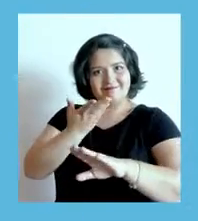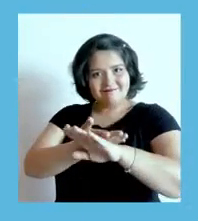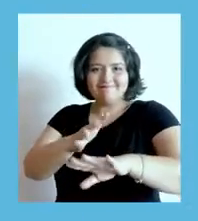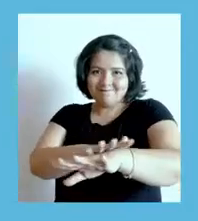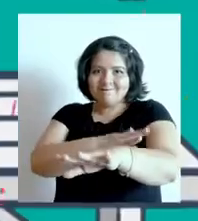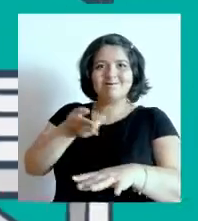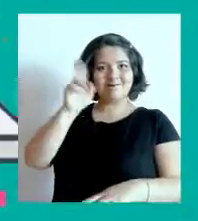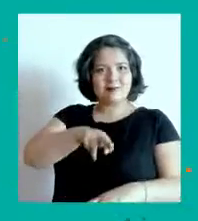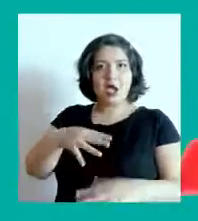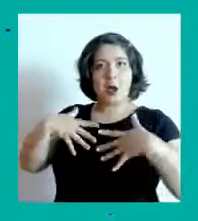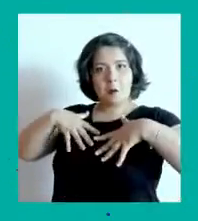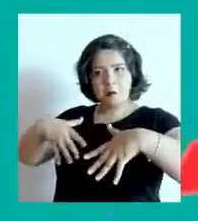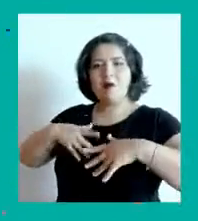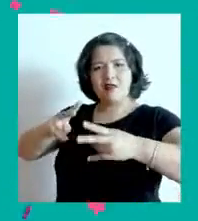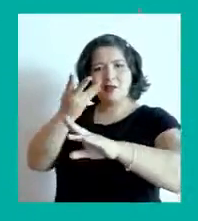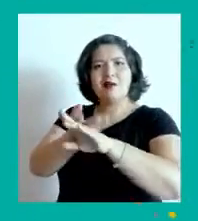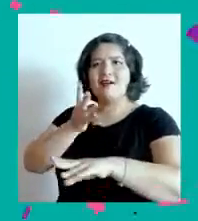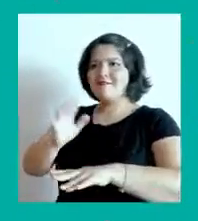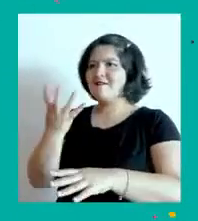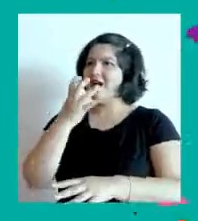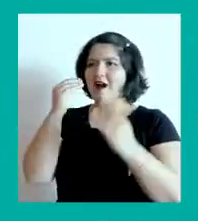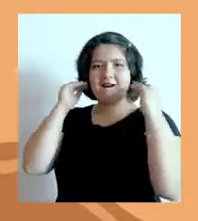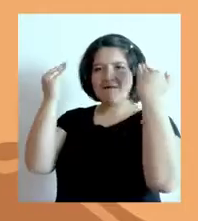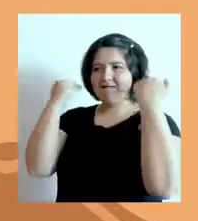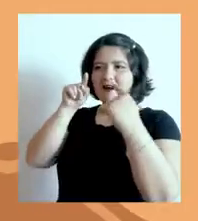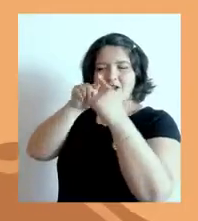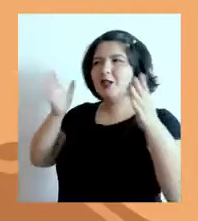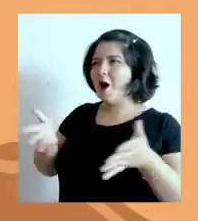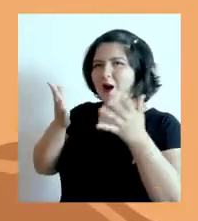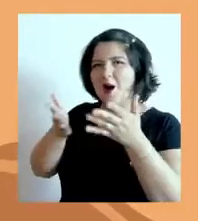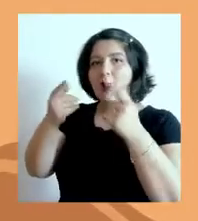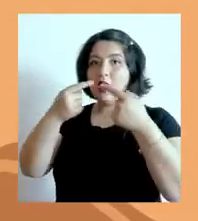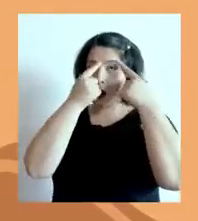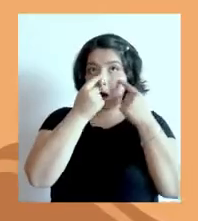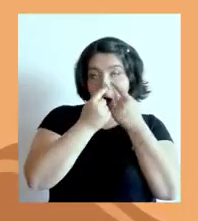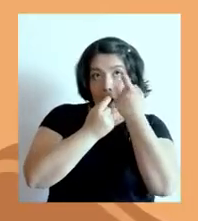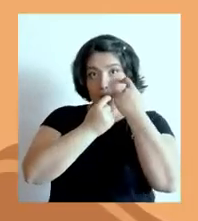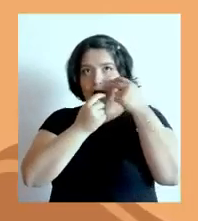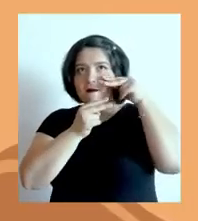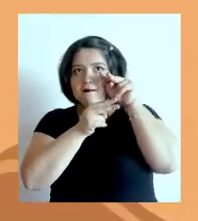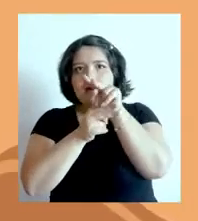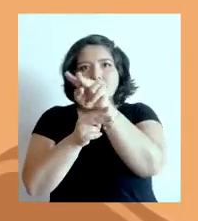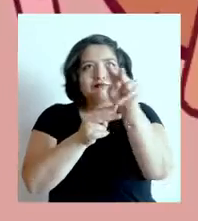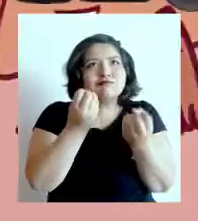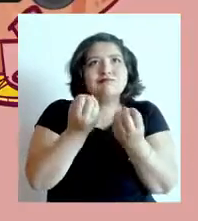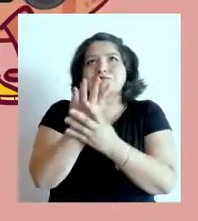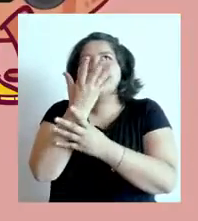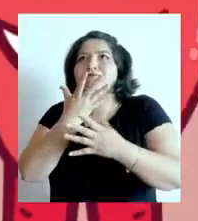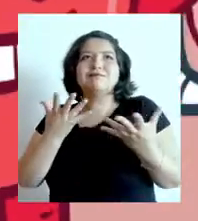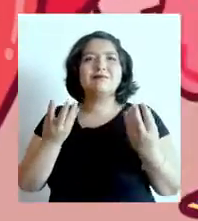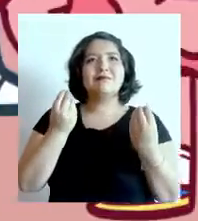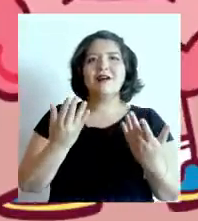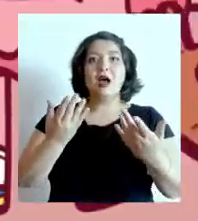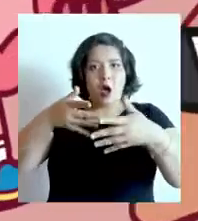a emocionarse. Los pulmones tienen derecho a seguir gritando por su equipo. Las córneas a observar nuevos paisajes. Por